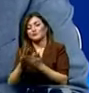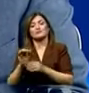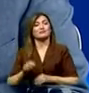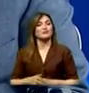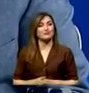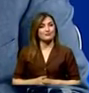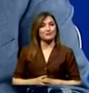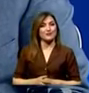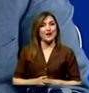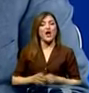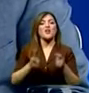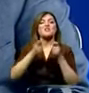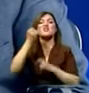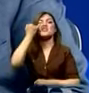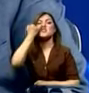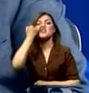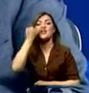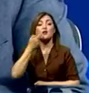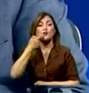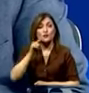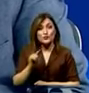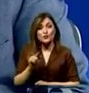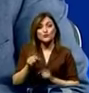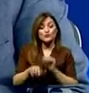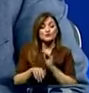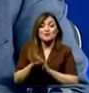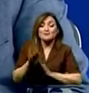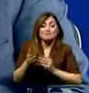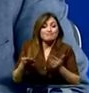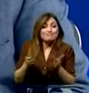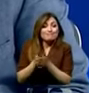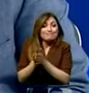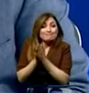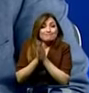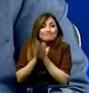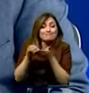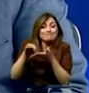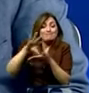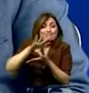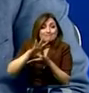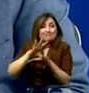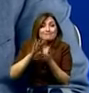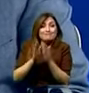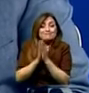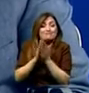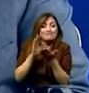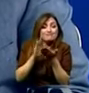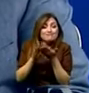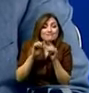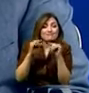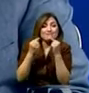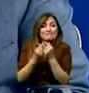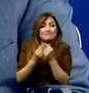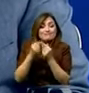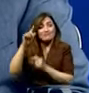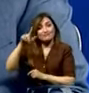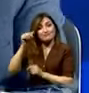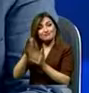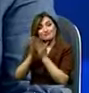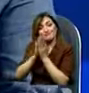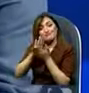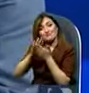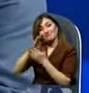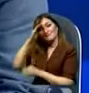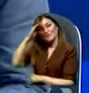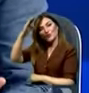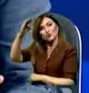como dijo un dirigente indígena, que tienen más todavía que pedir a la asamblea, más amnistías, el gobierno va a pedir las amnistías para los policías.